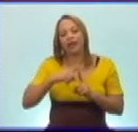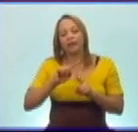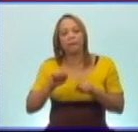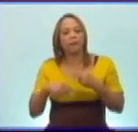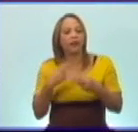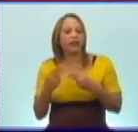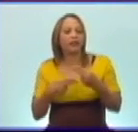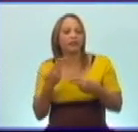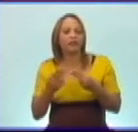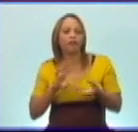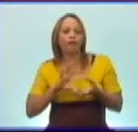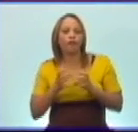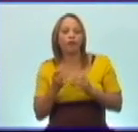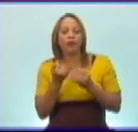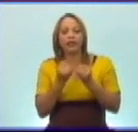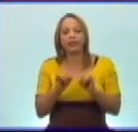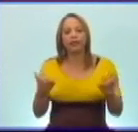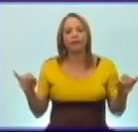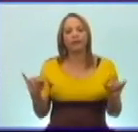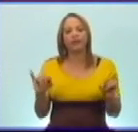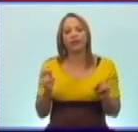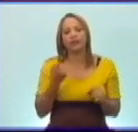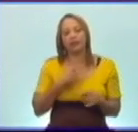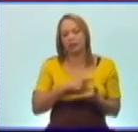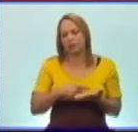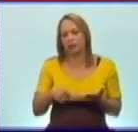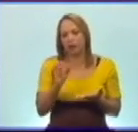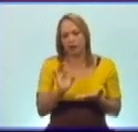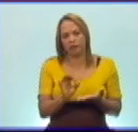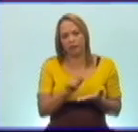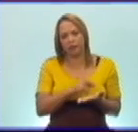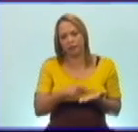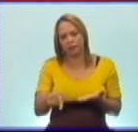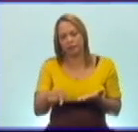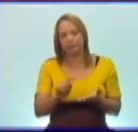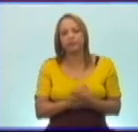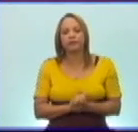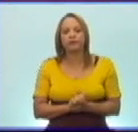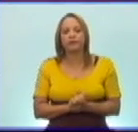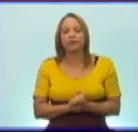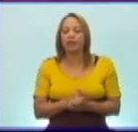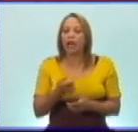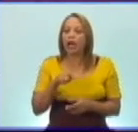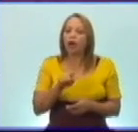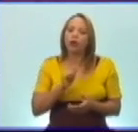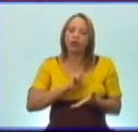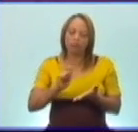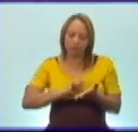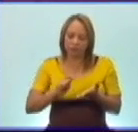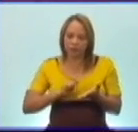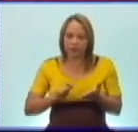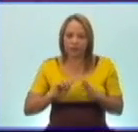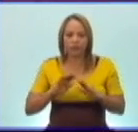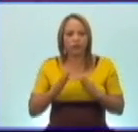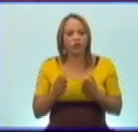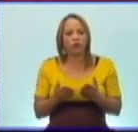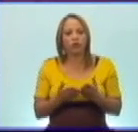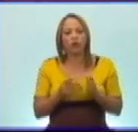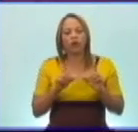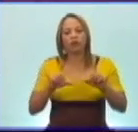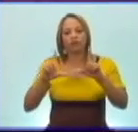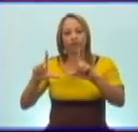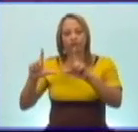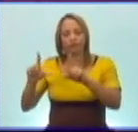realicen de manera independiente durante la semana. Vamos a tomar notas según se presentan en las